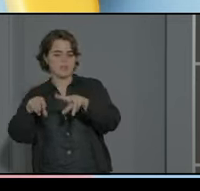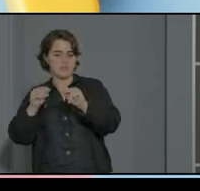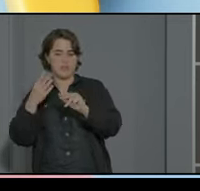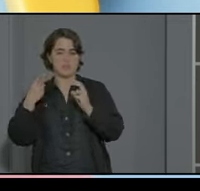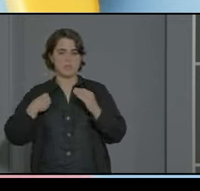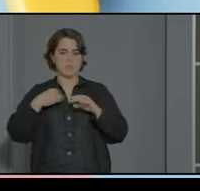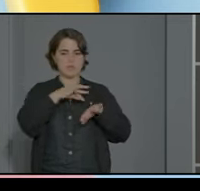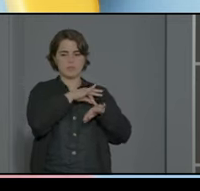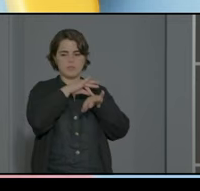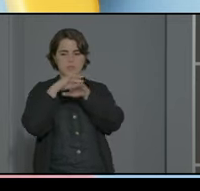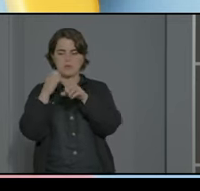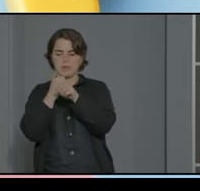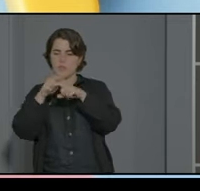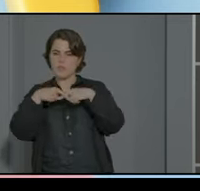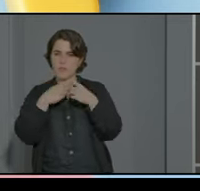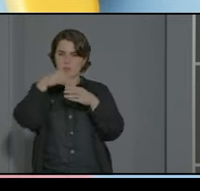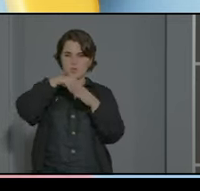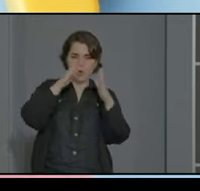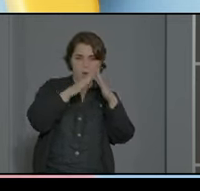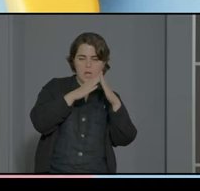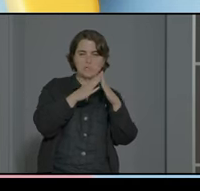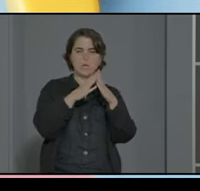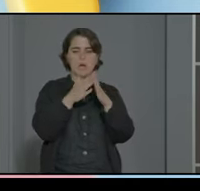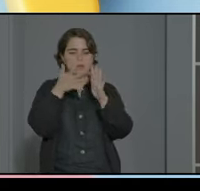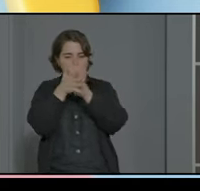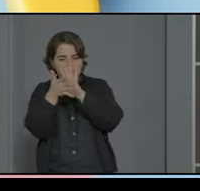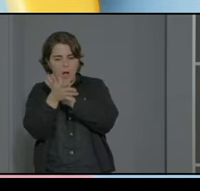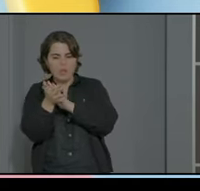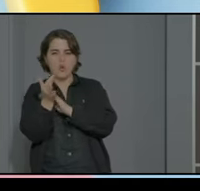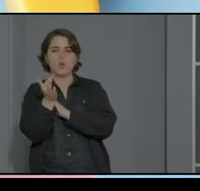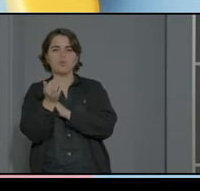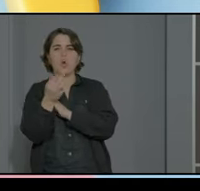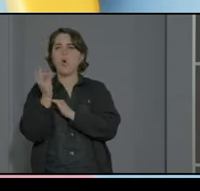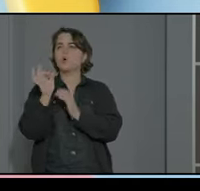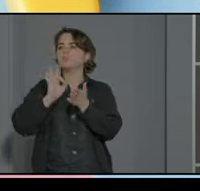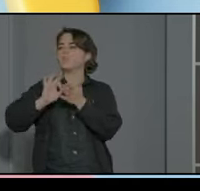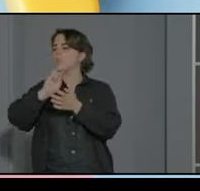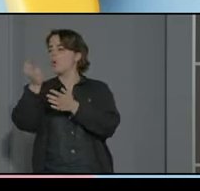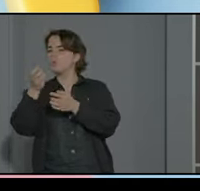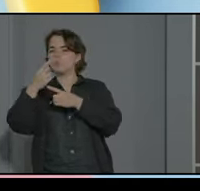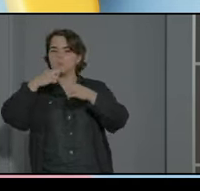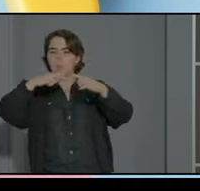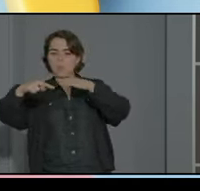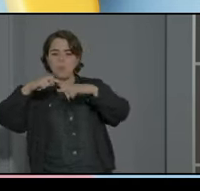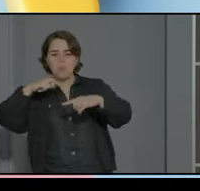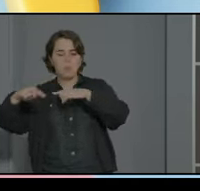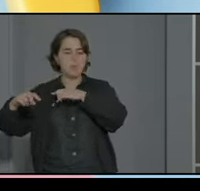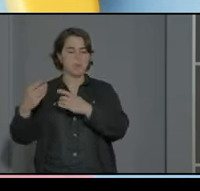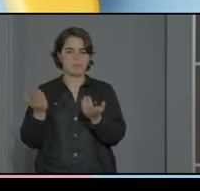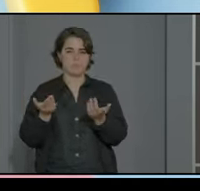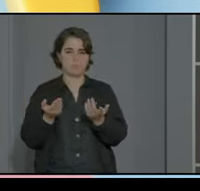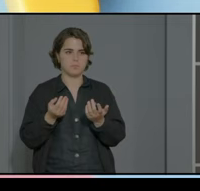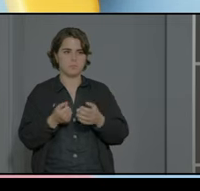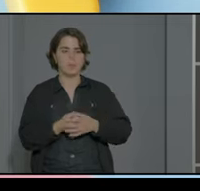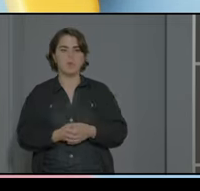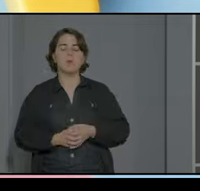y al trabajo con la familia en la casa y a la coordinación con otros servicios que puedan tener estas familias sus